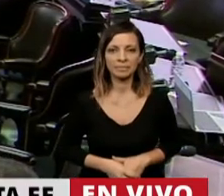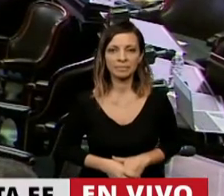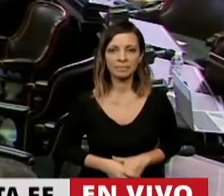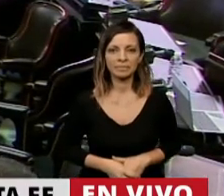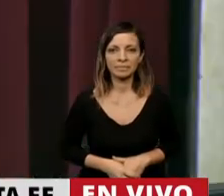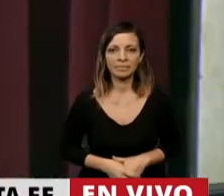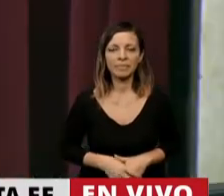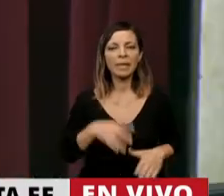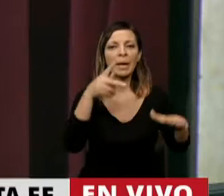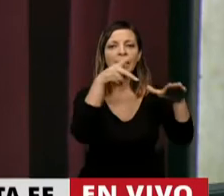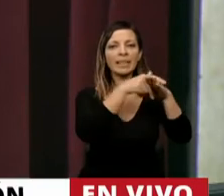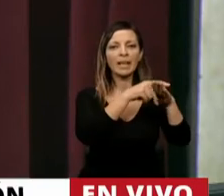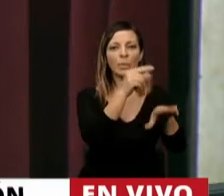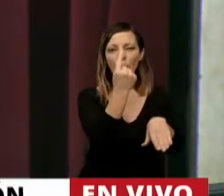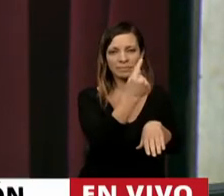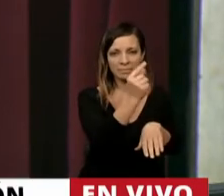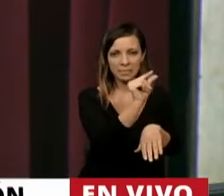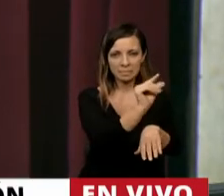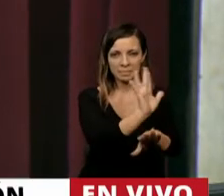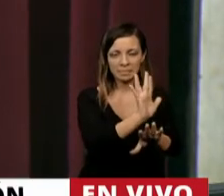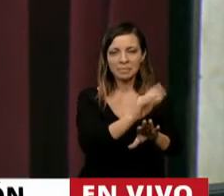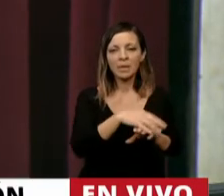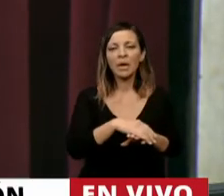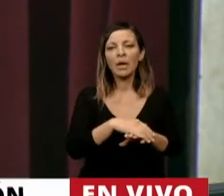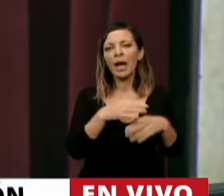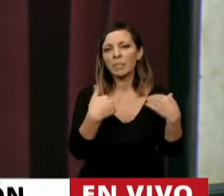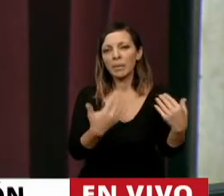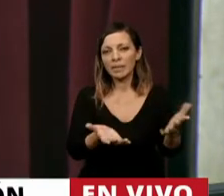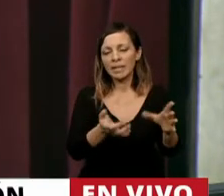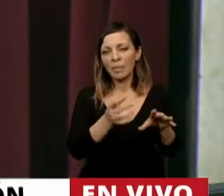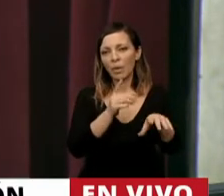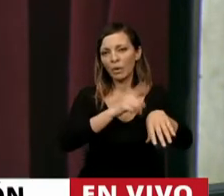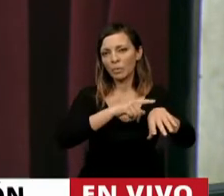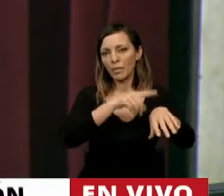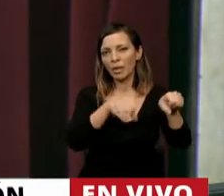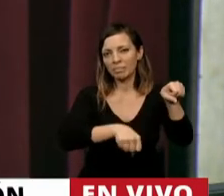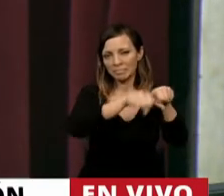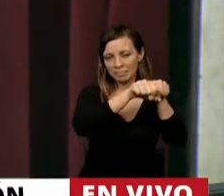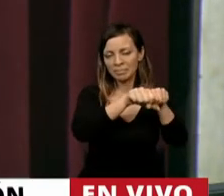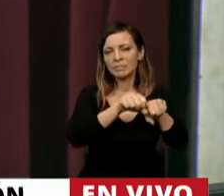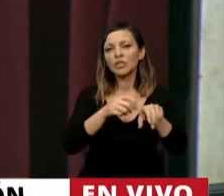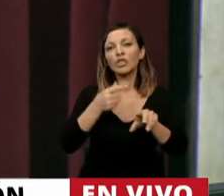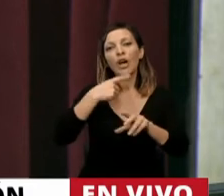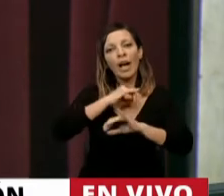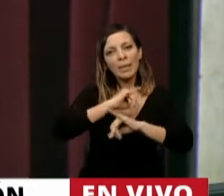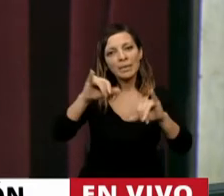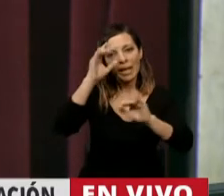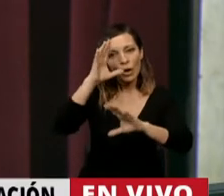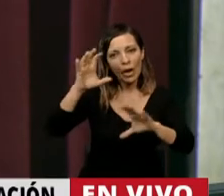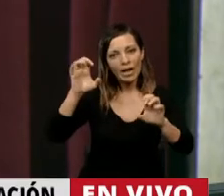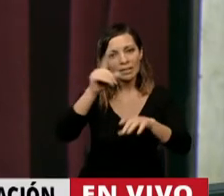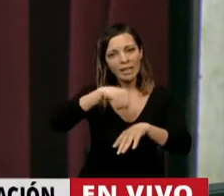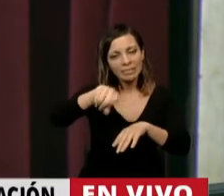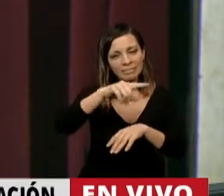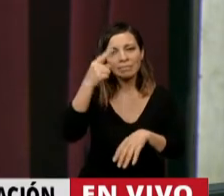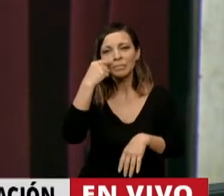Lo interrumpo un segundo del diputado Contigiani, de paso, mientras se conecta. Quiero recordarle a los diputados y